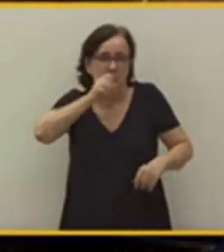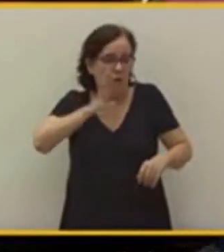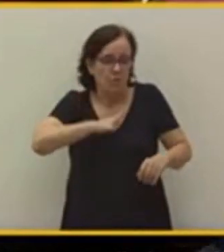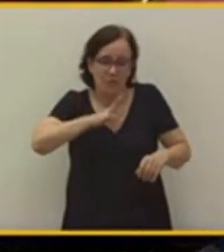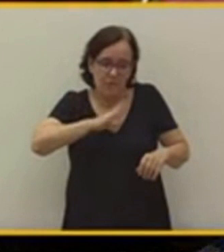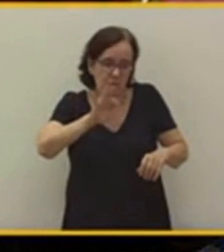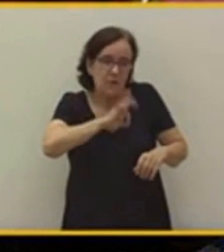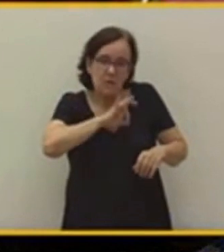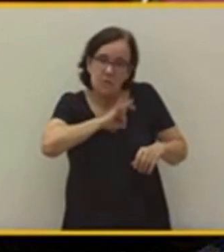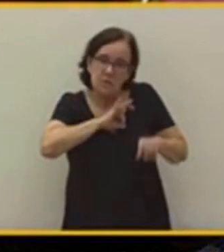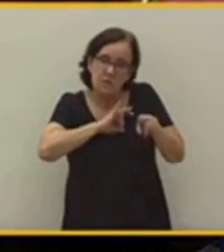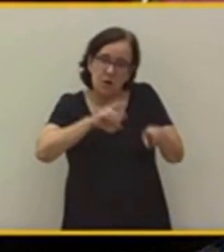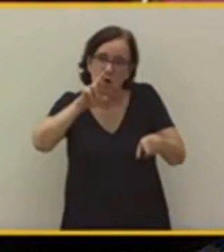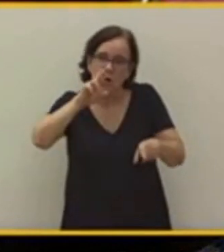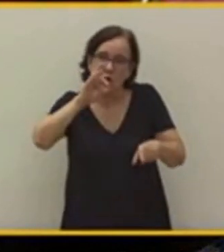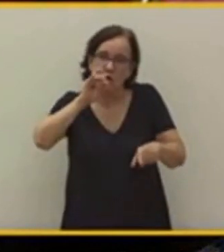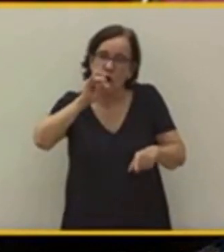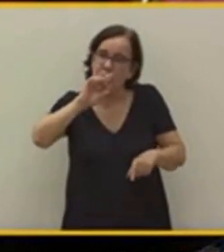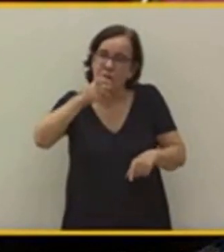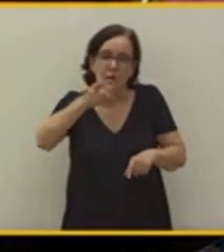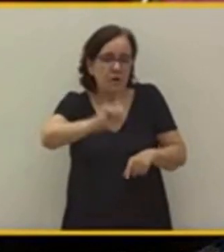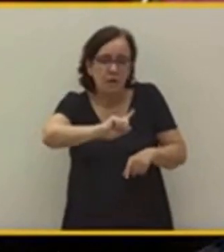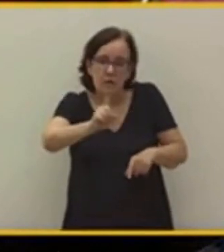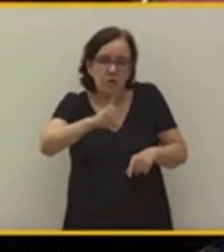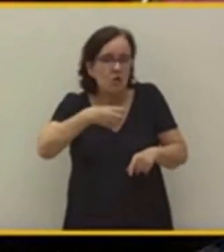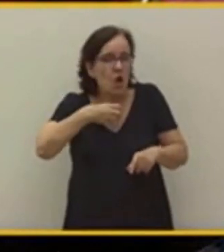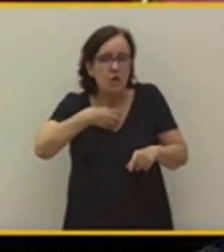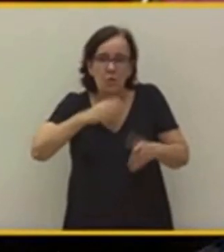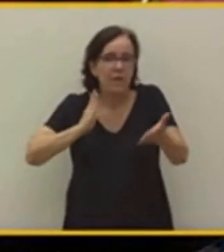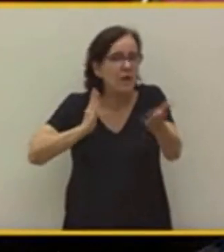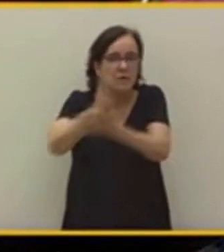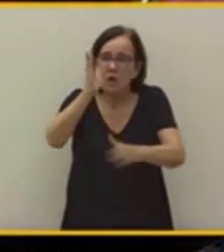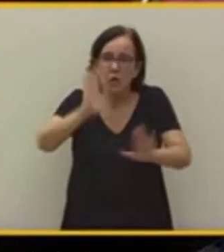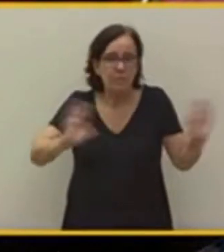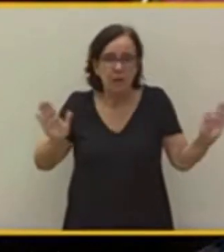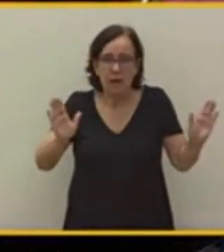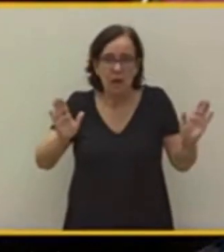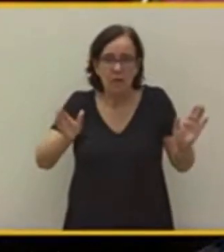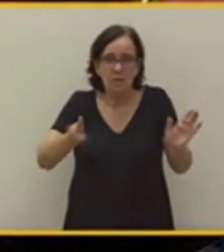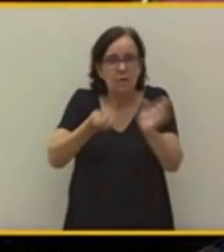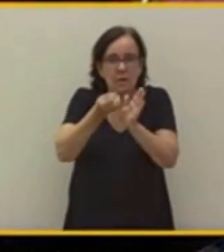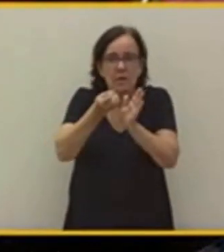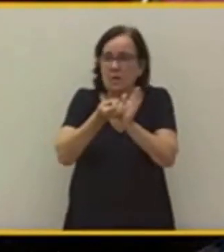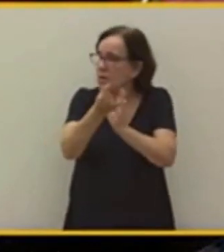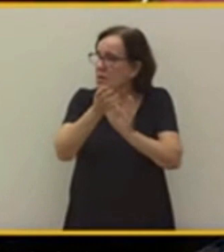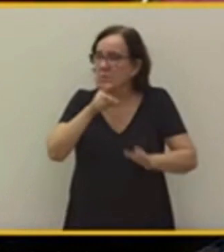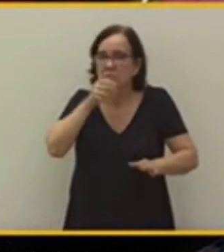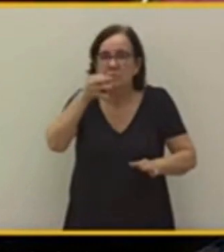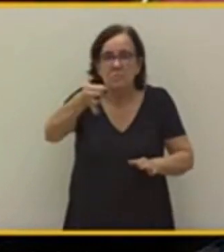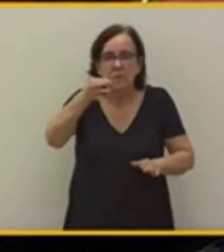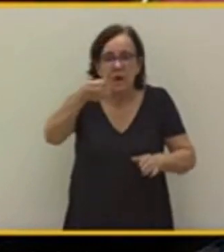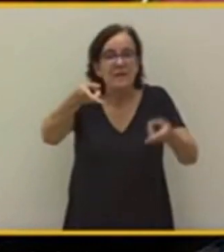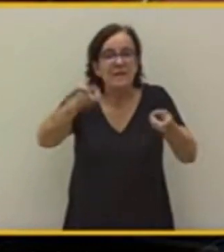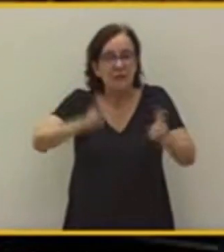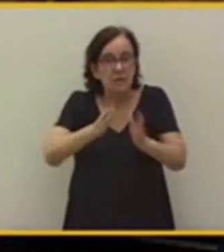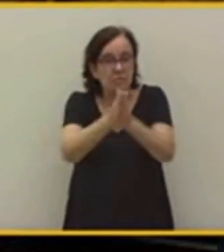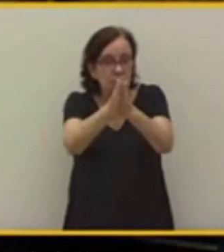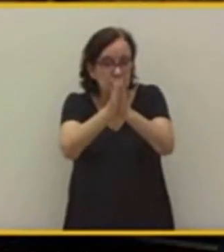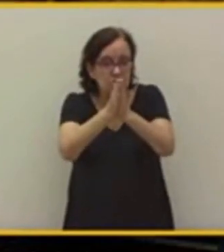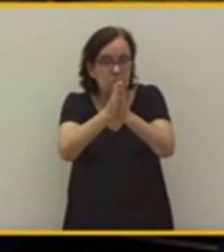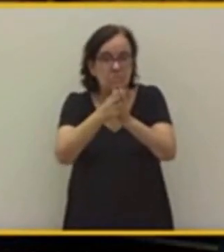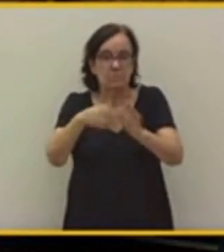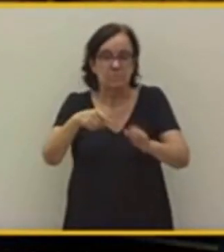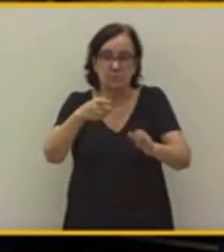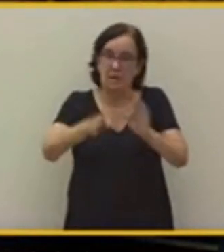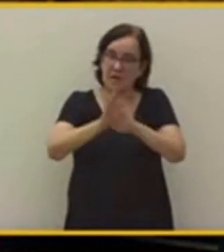señora Rodríguez de Millán, usted sabe perfectamente que no se puede interrumpir a ningún orador. Le ruego, se siente y dejemos hablar